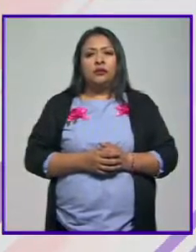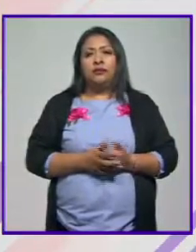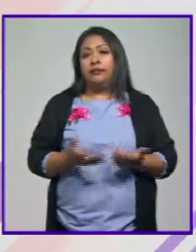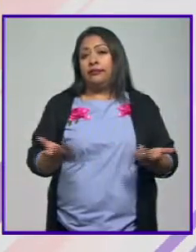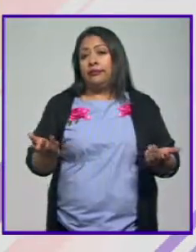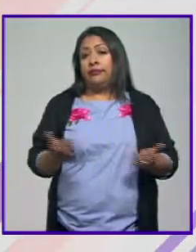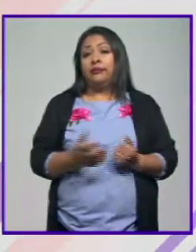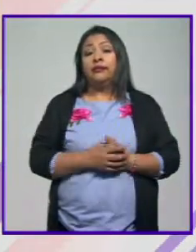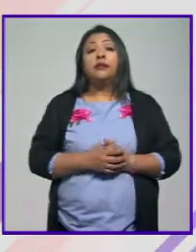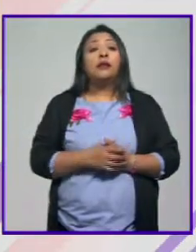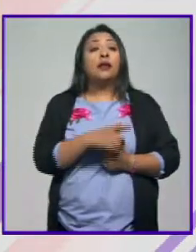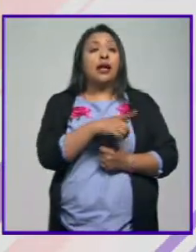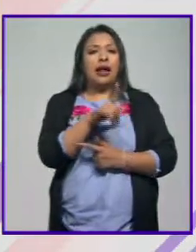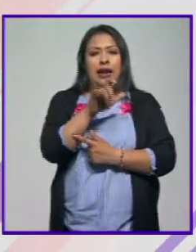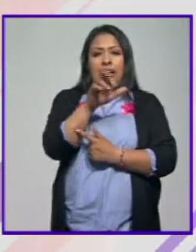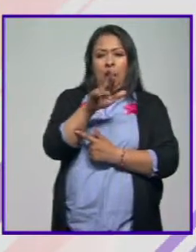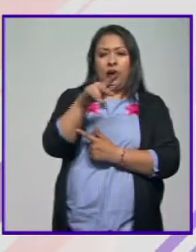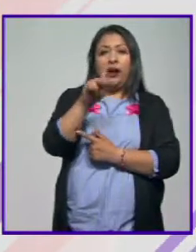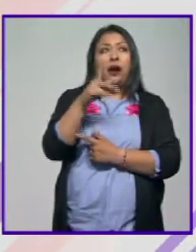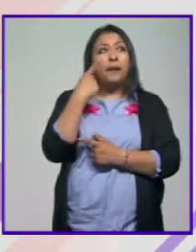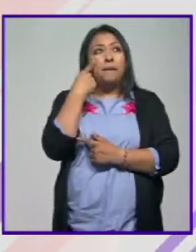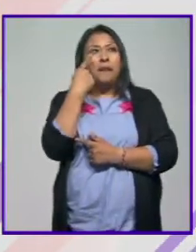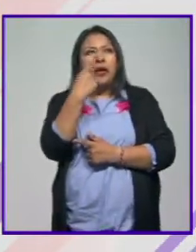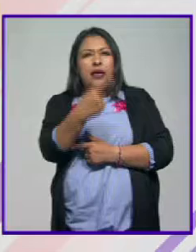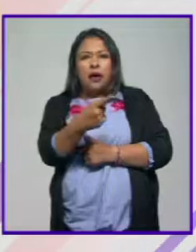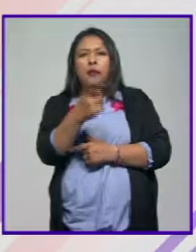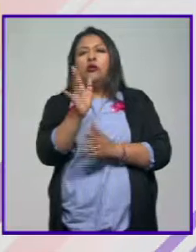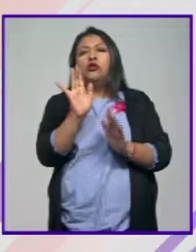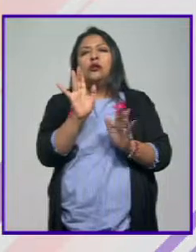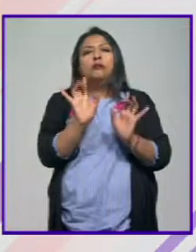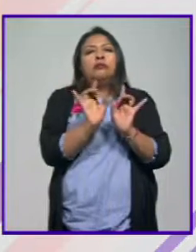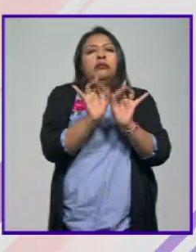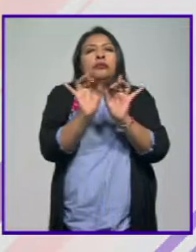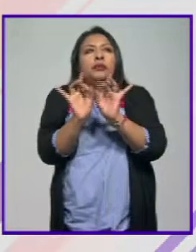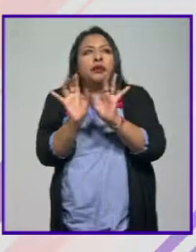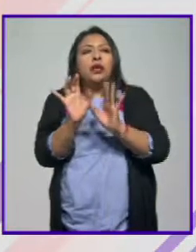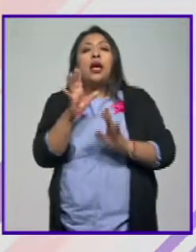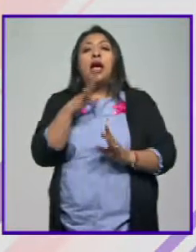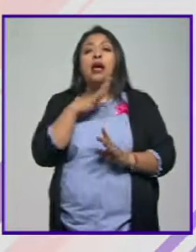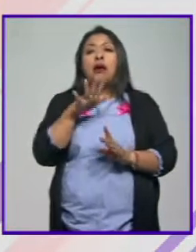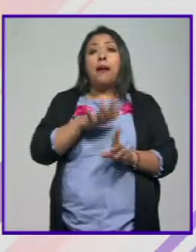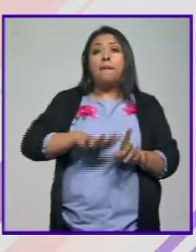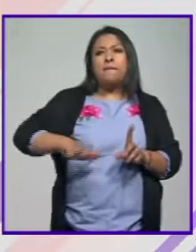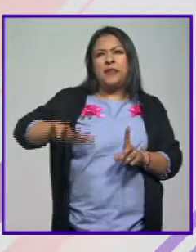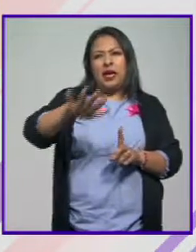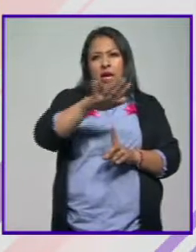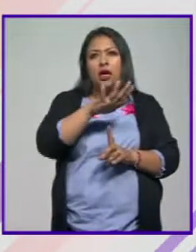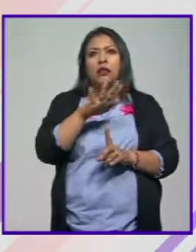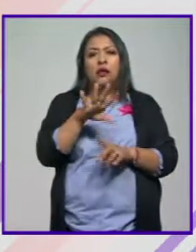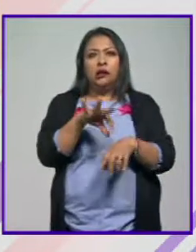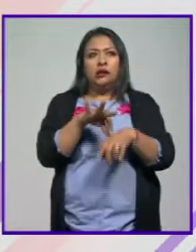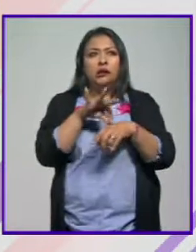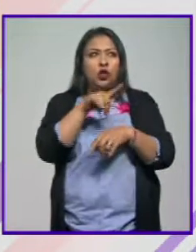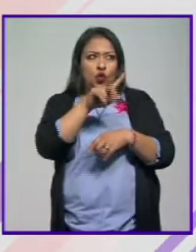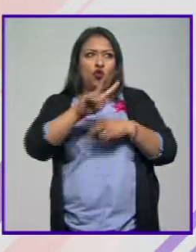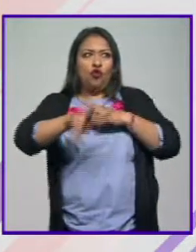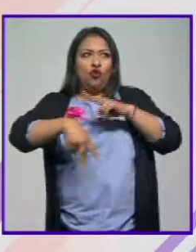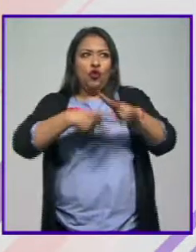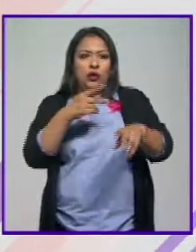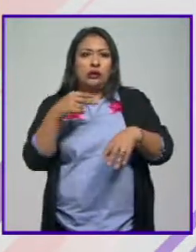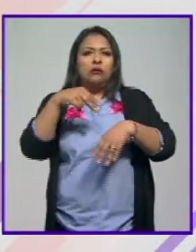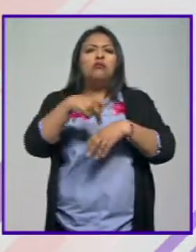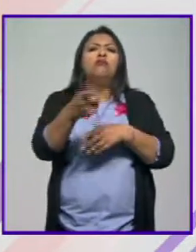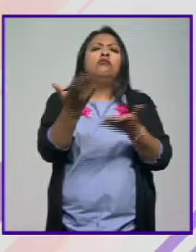Bueno, de hecho, Laura, Karen, ahí alcanzábamos a apreciar en algunos instantes el ambiente que se vivió. Estuviste ahí, Karen.